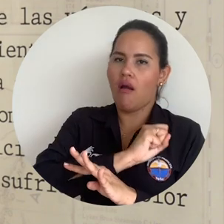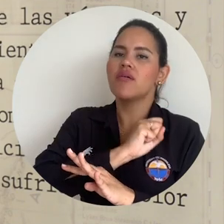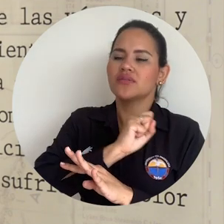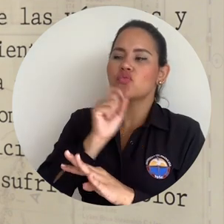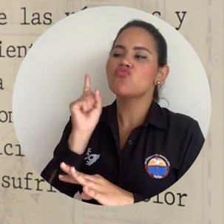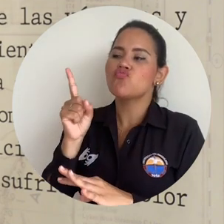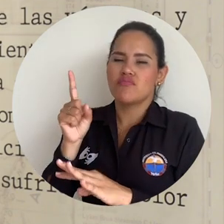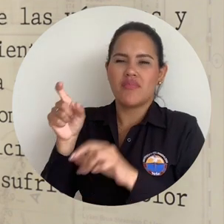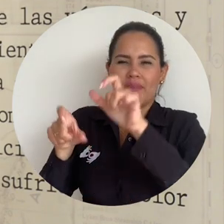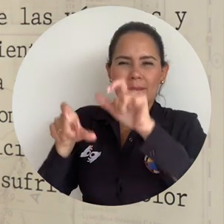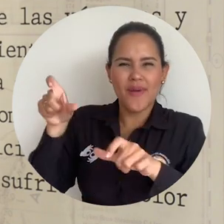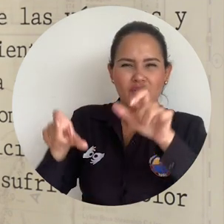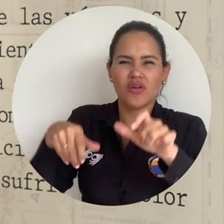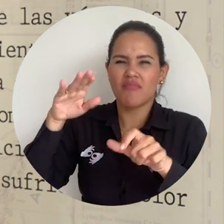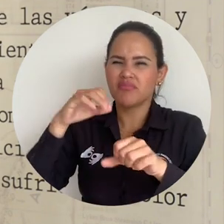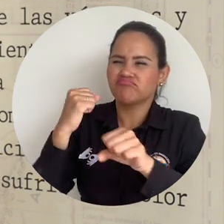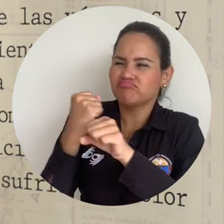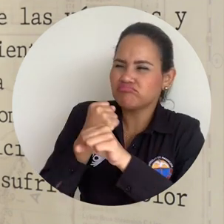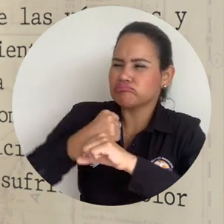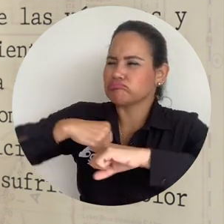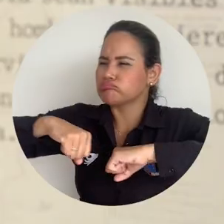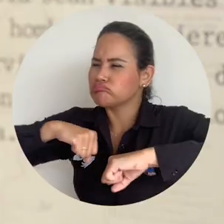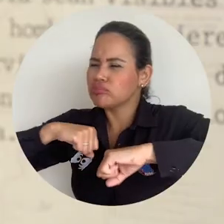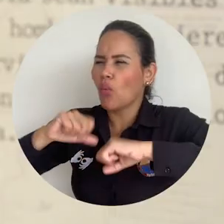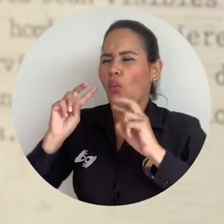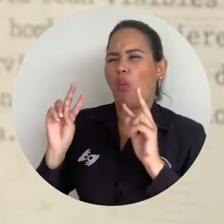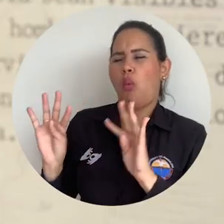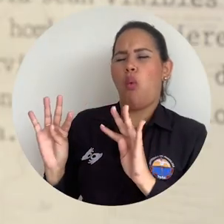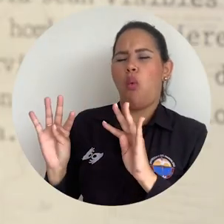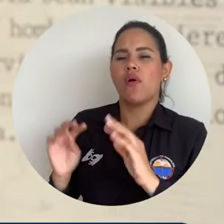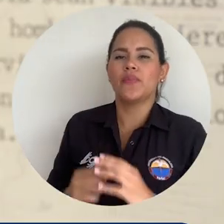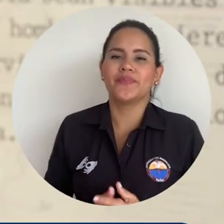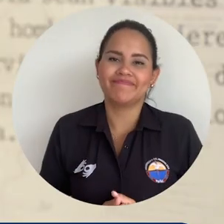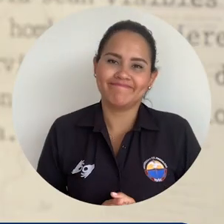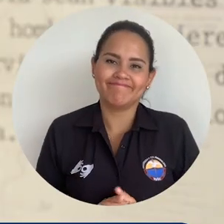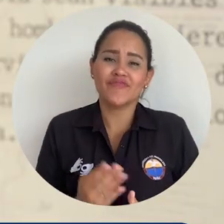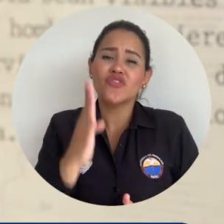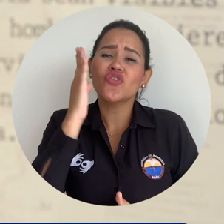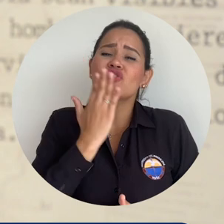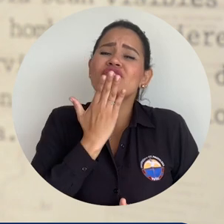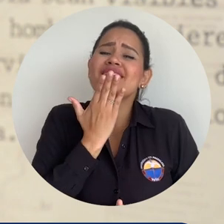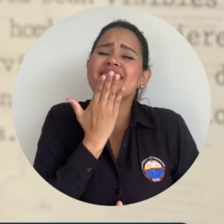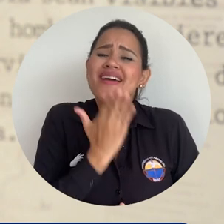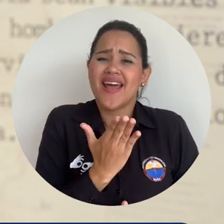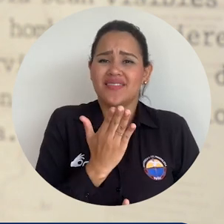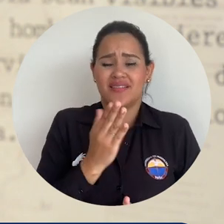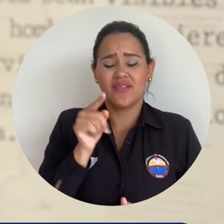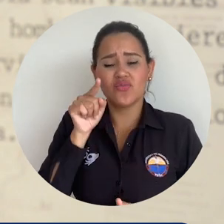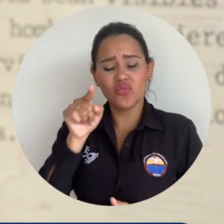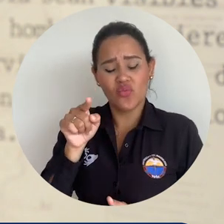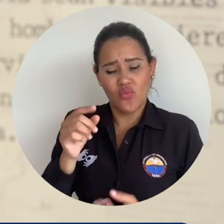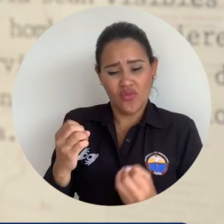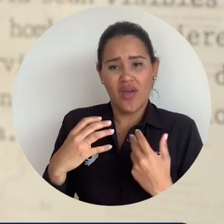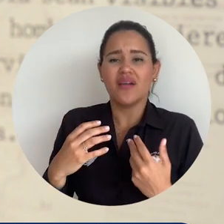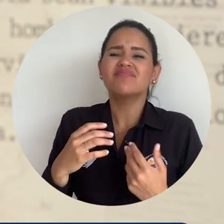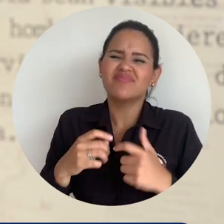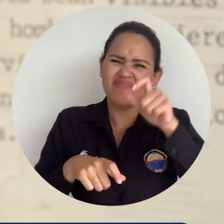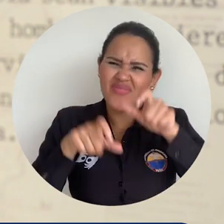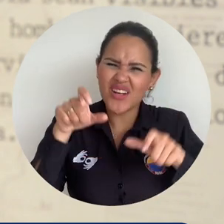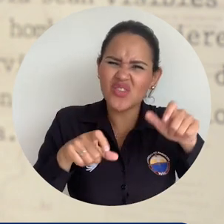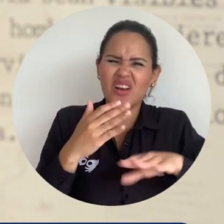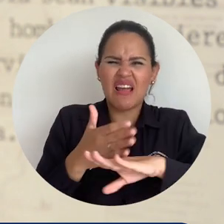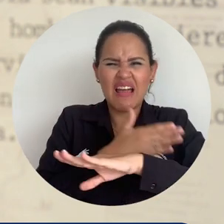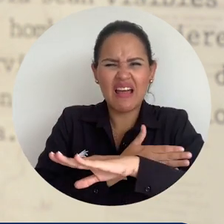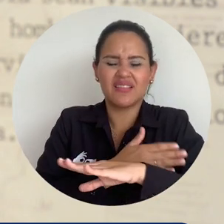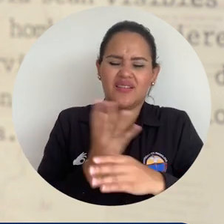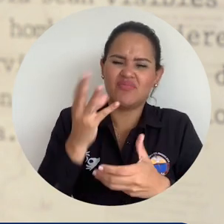alrededor de esto tan importante que se ha construido aquí con la Universidad. Darle gracias a Dios por esto que usted hizo